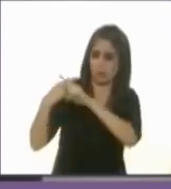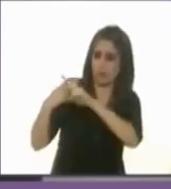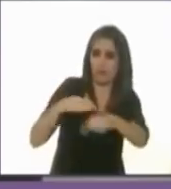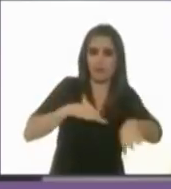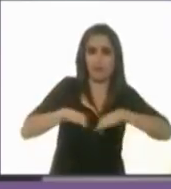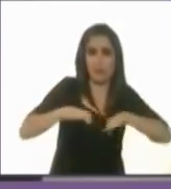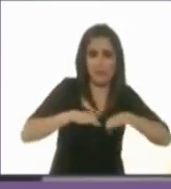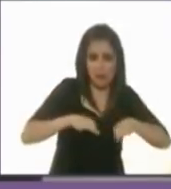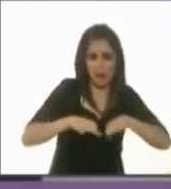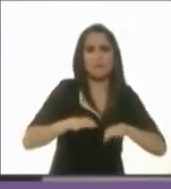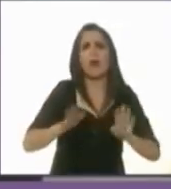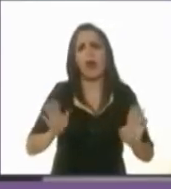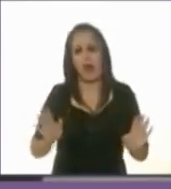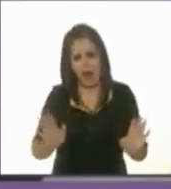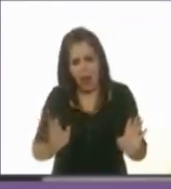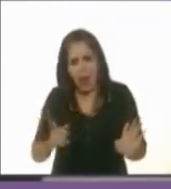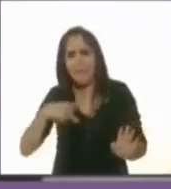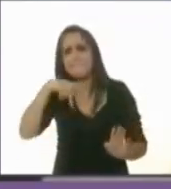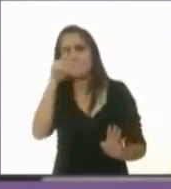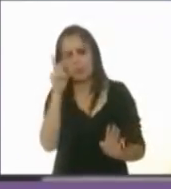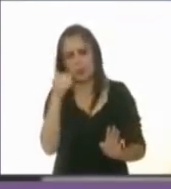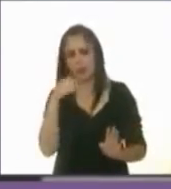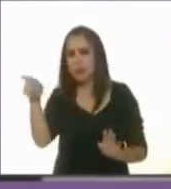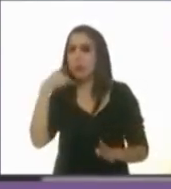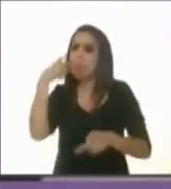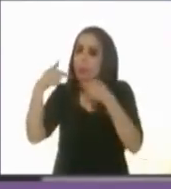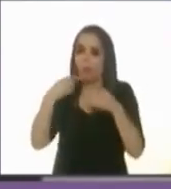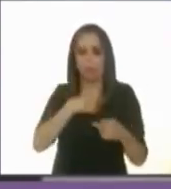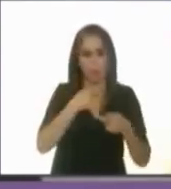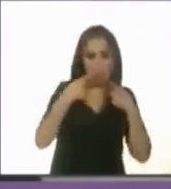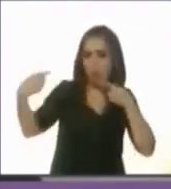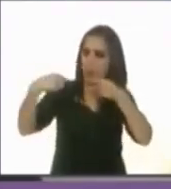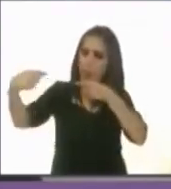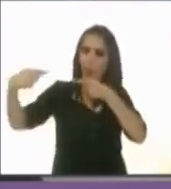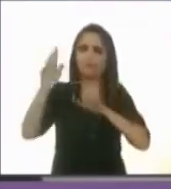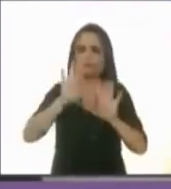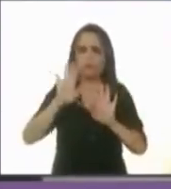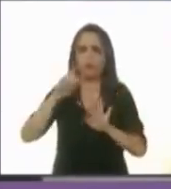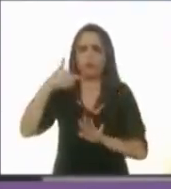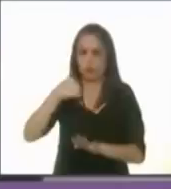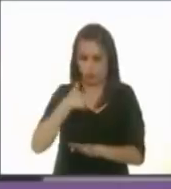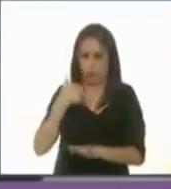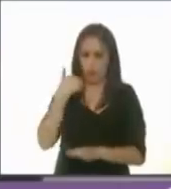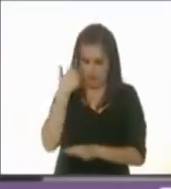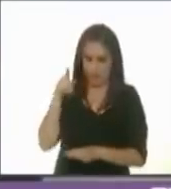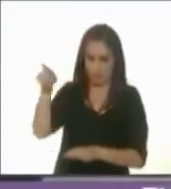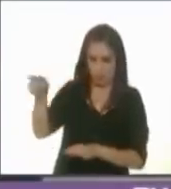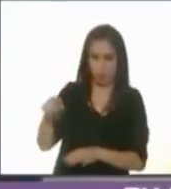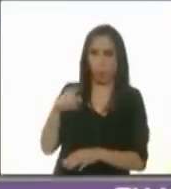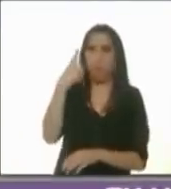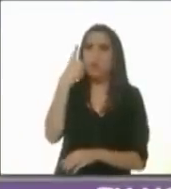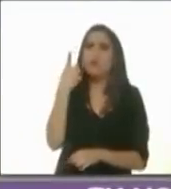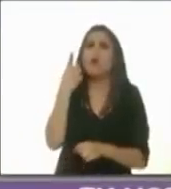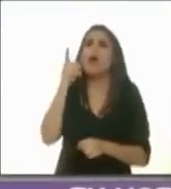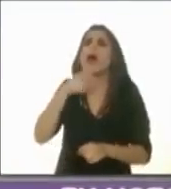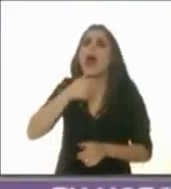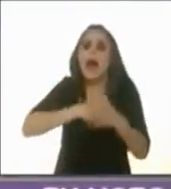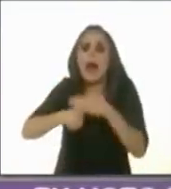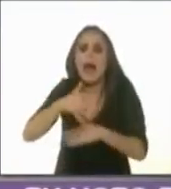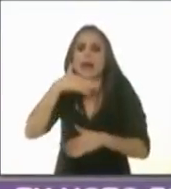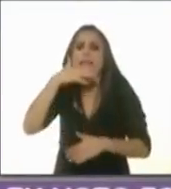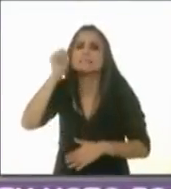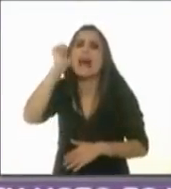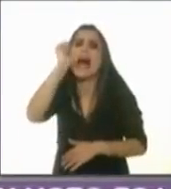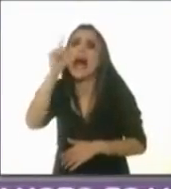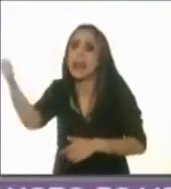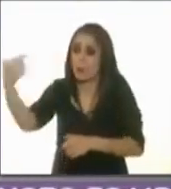te lo digo para dejarnos de que tú digas y que yo digo. Yo te reto a que tú pruebes un solo acto de corrupción en toda mi